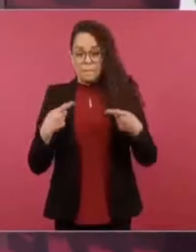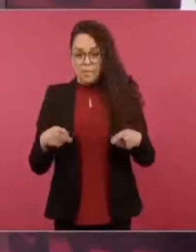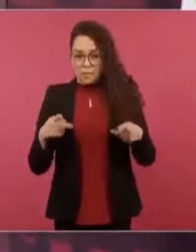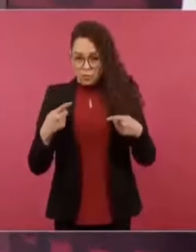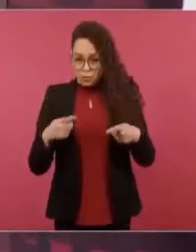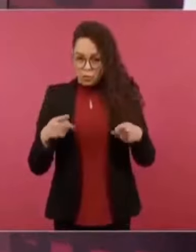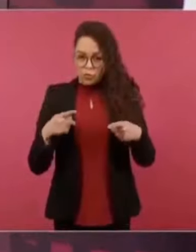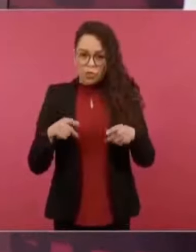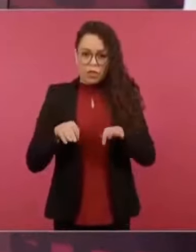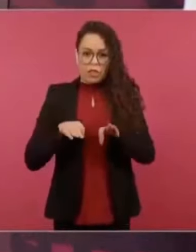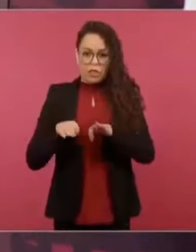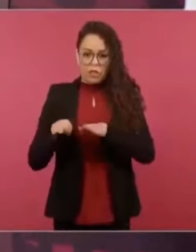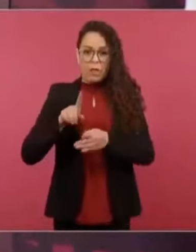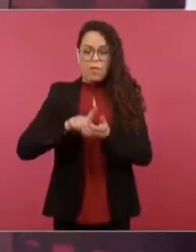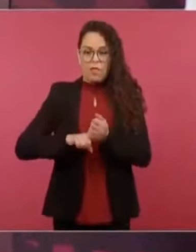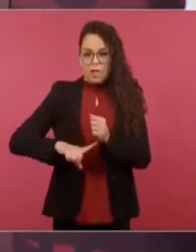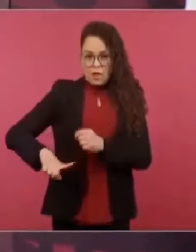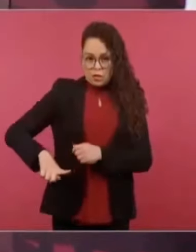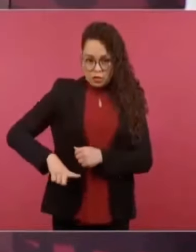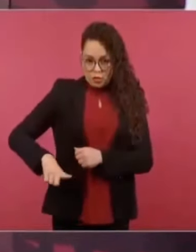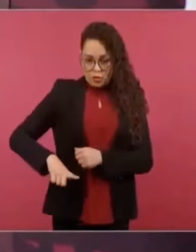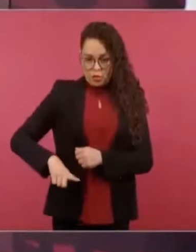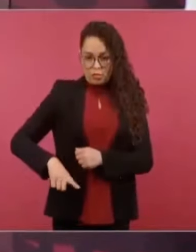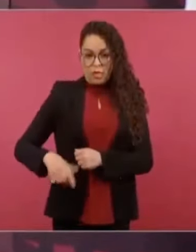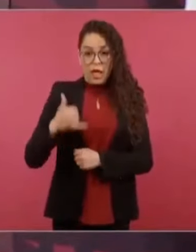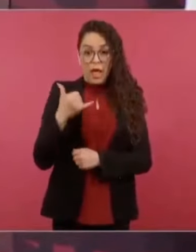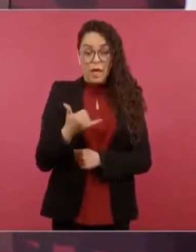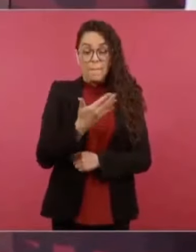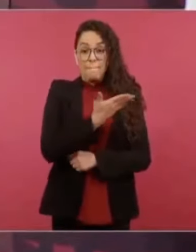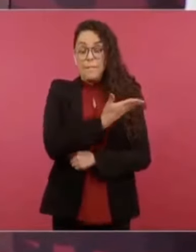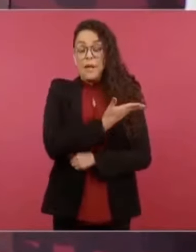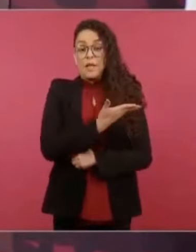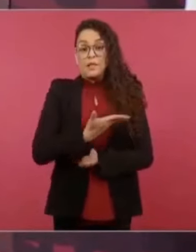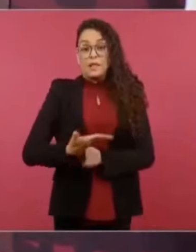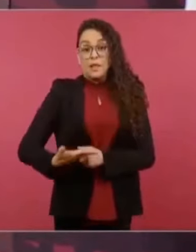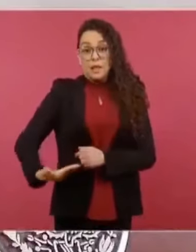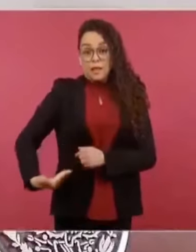que se formaron